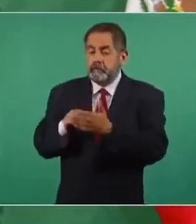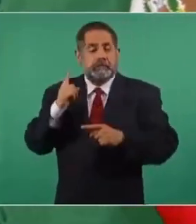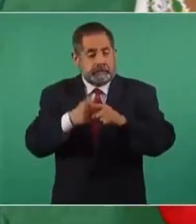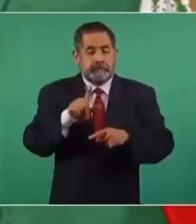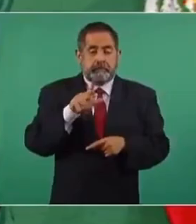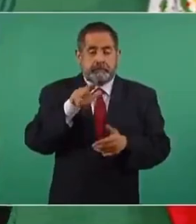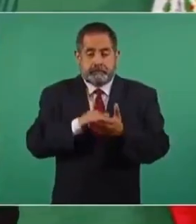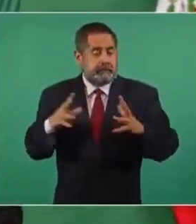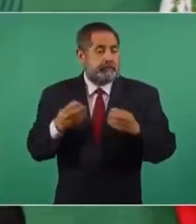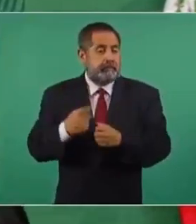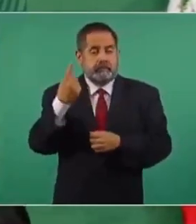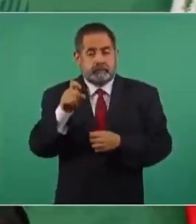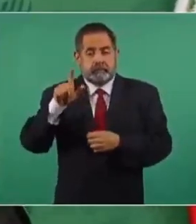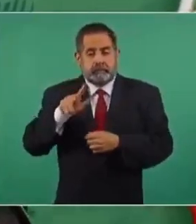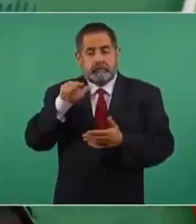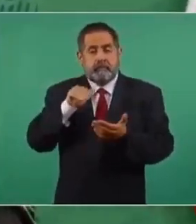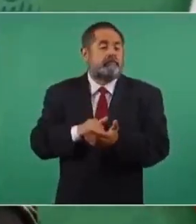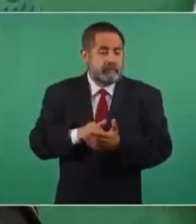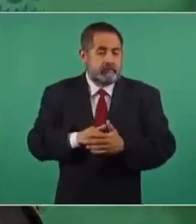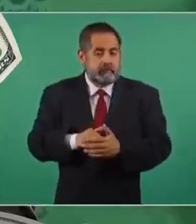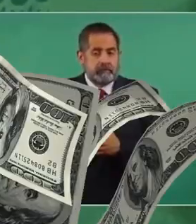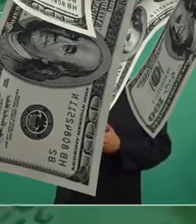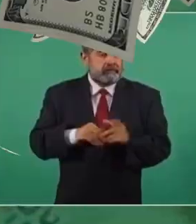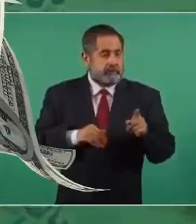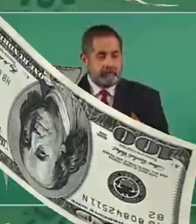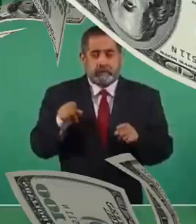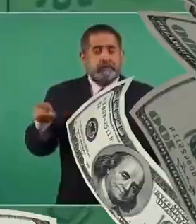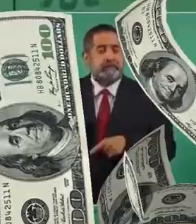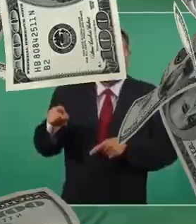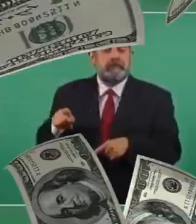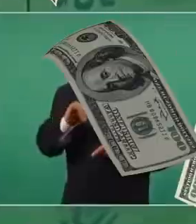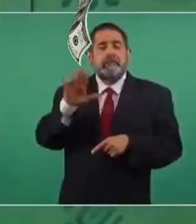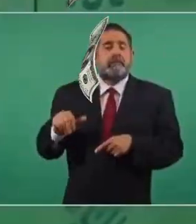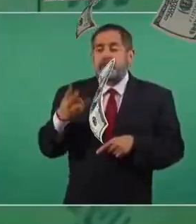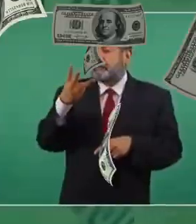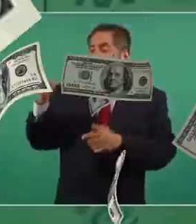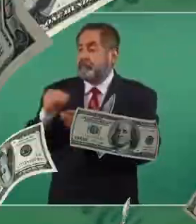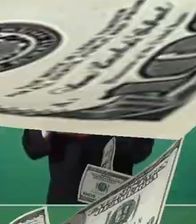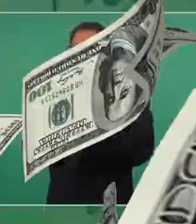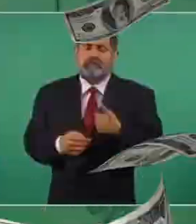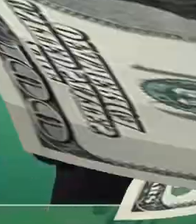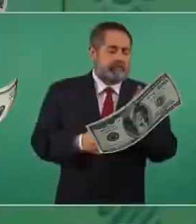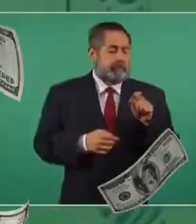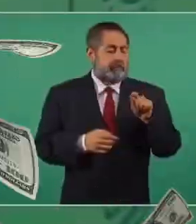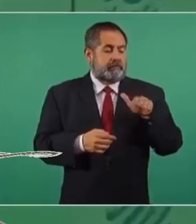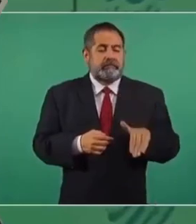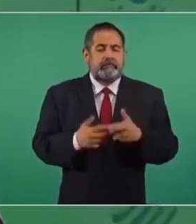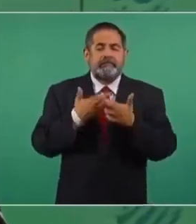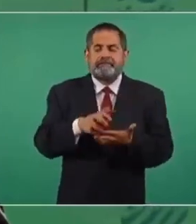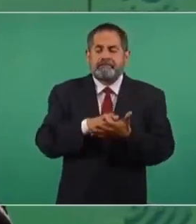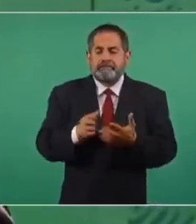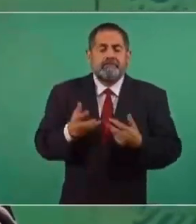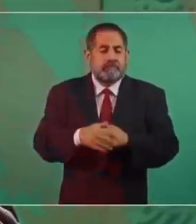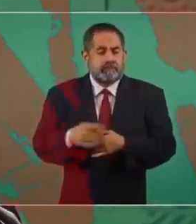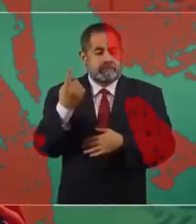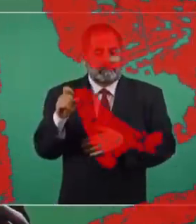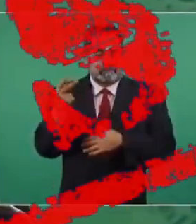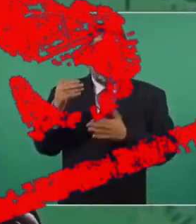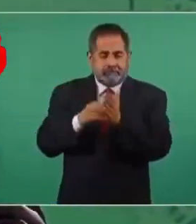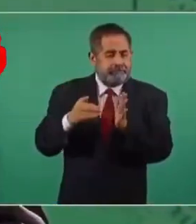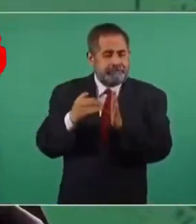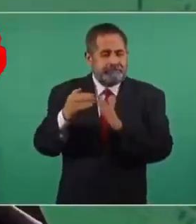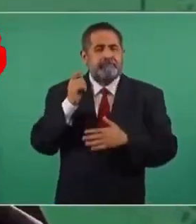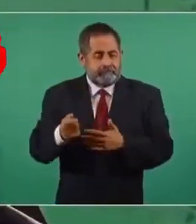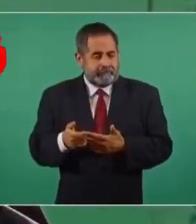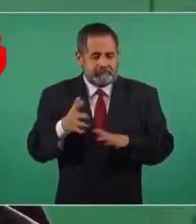75 mil, 175 mil. Para 300 mil que tenían estimado, ¿cuántos nos vamos a ahorrar? 125 mil